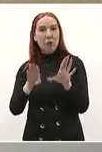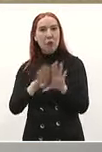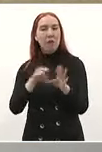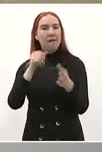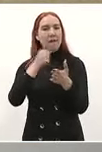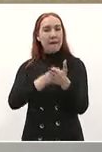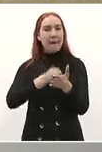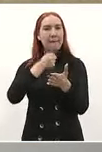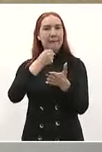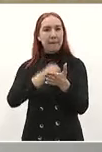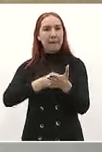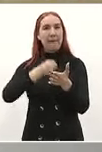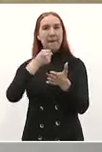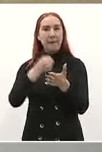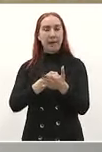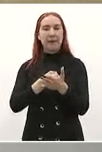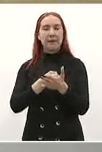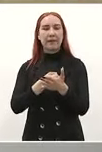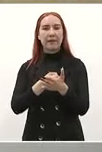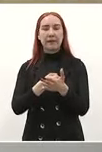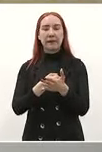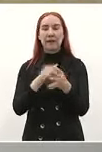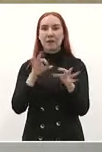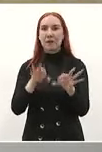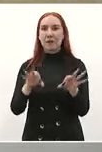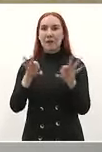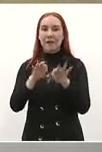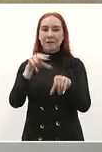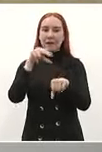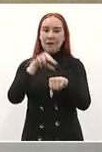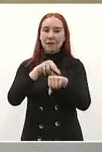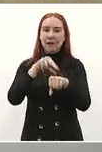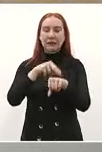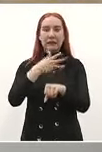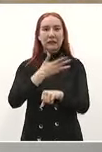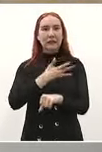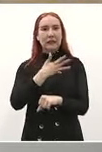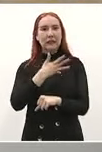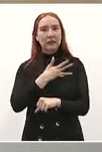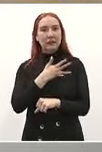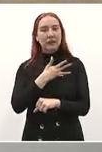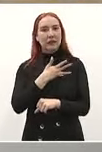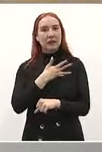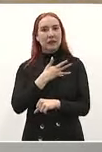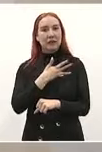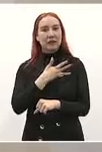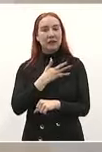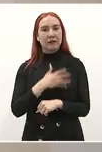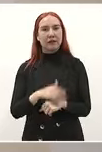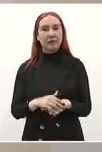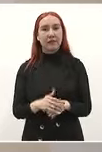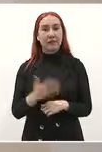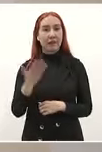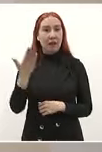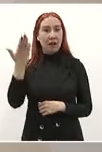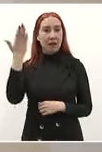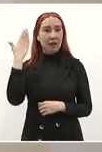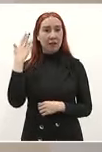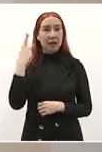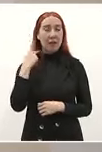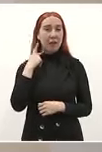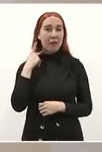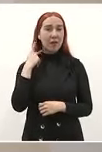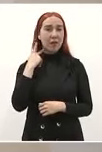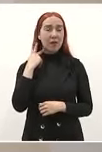tener médicos porque estos irresponsables tecnócratas que querían privatizar